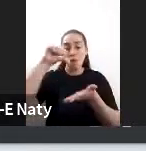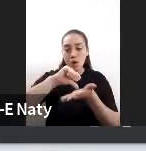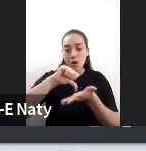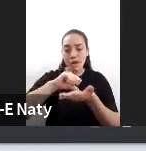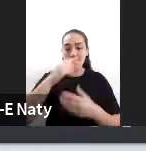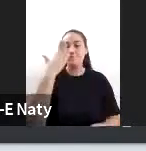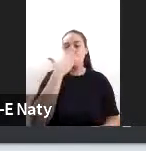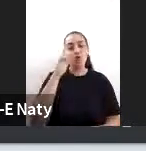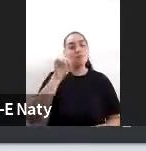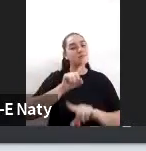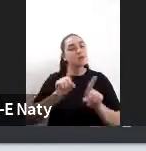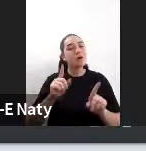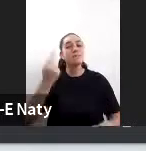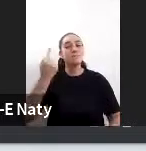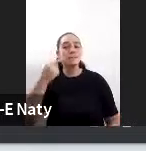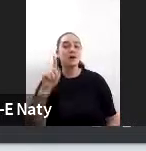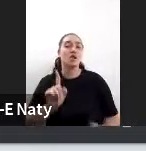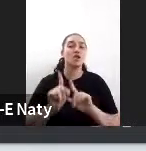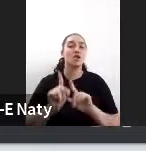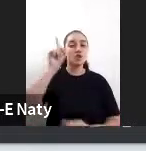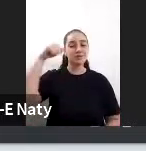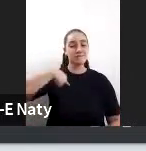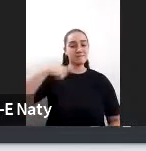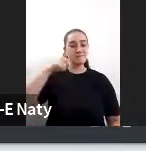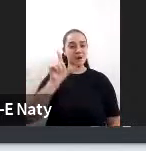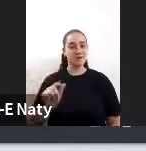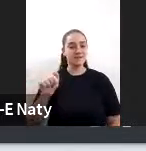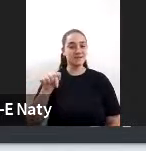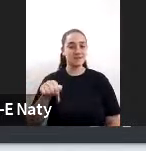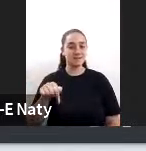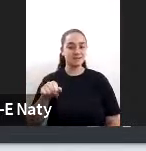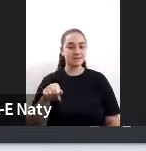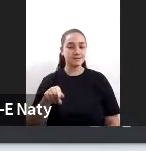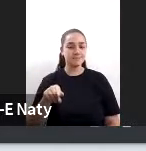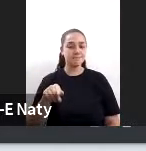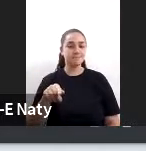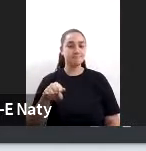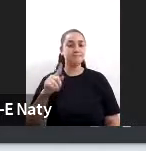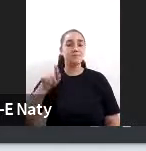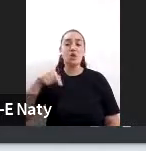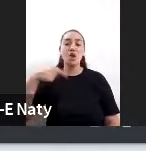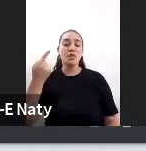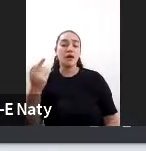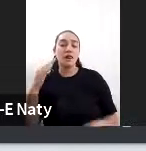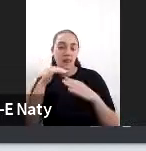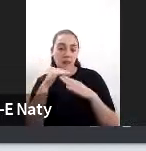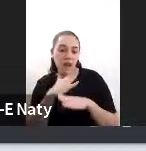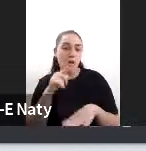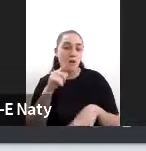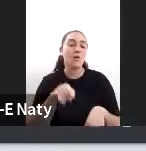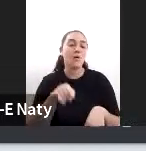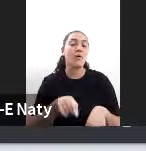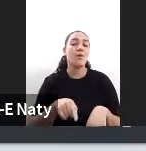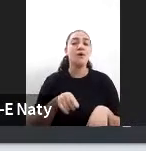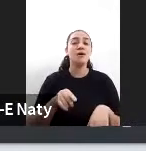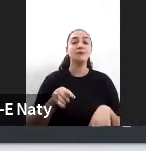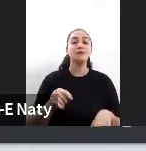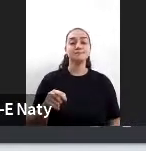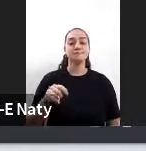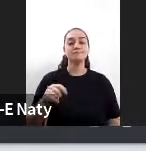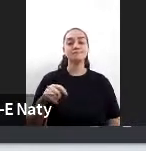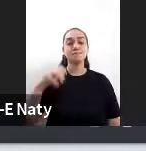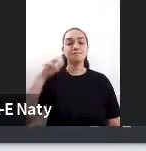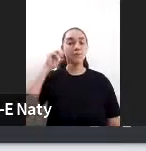el norte de nuestro país hay muchos canales en otras lenguas en las lenguas indígenas en guaraní